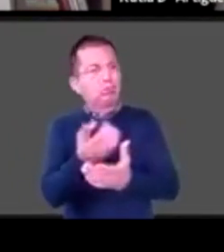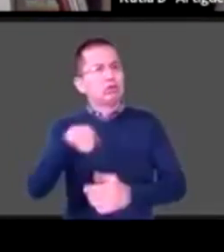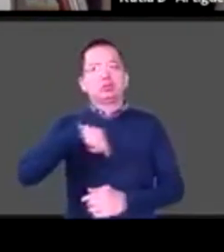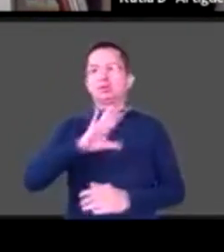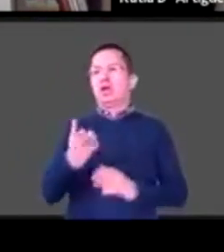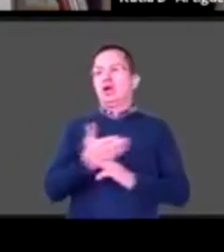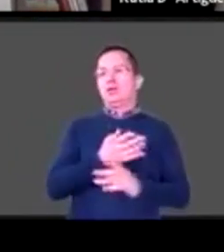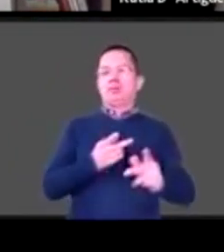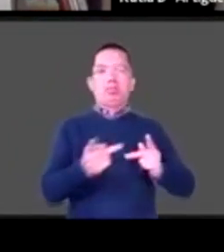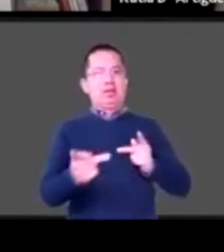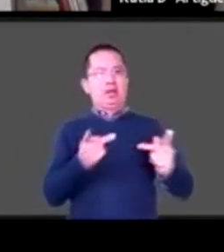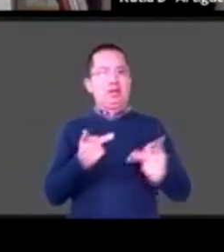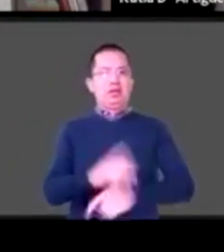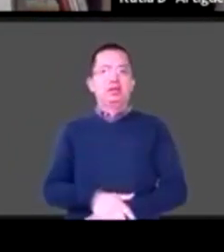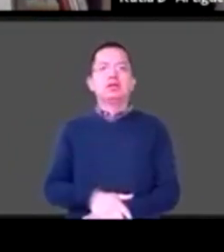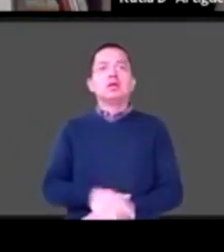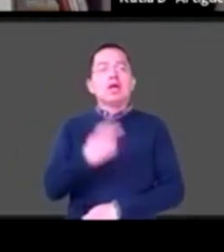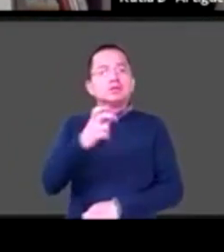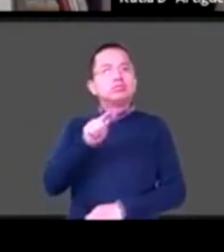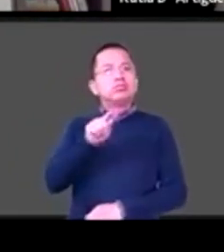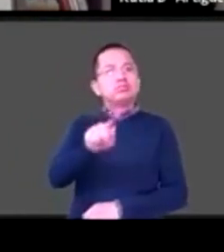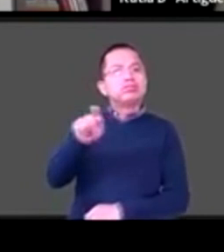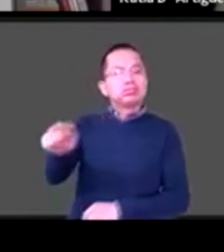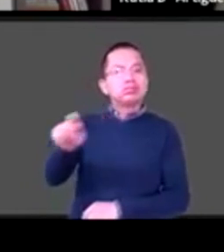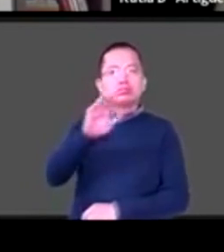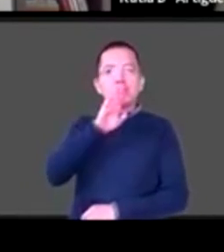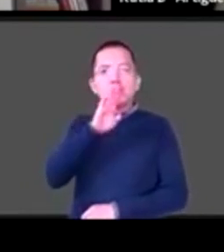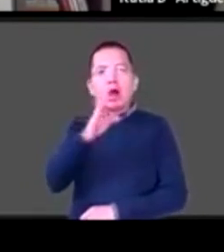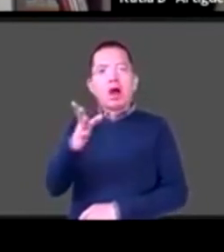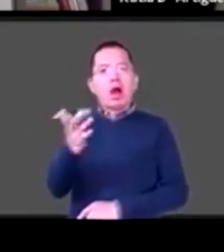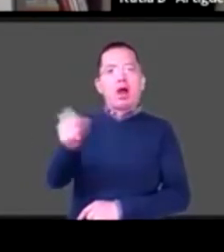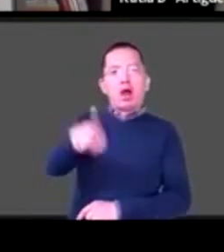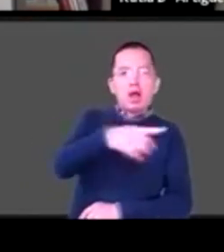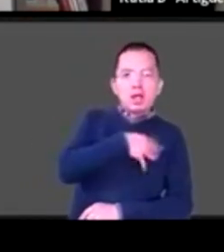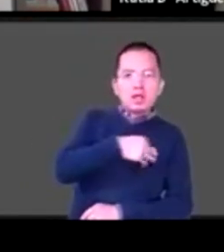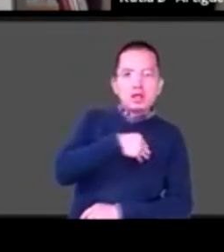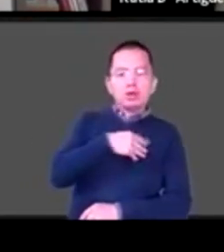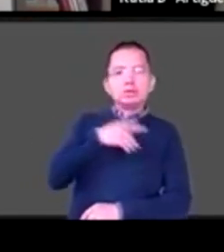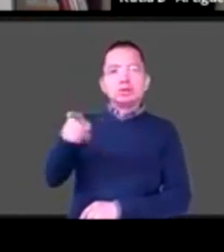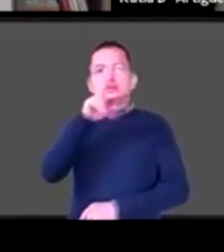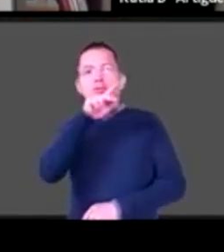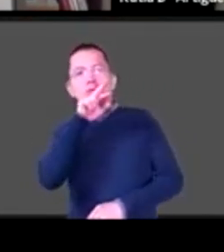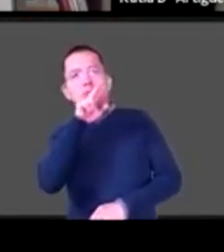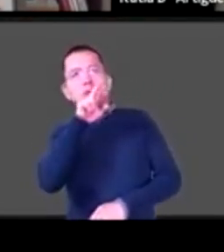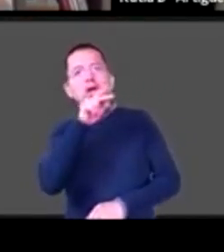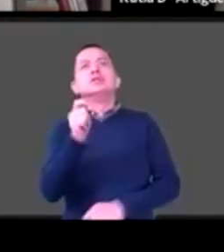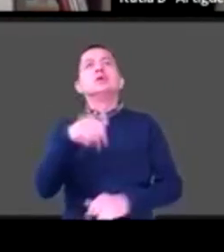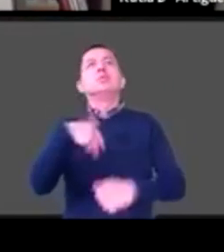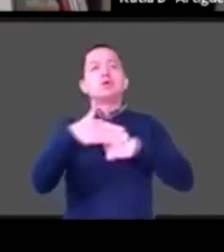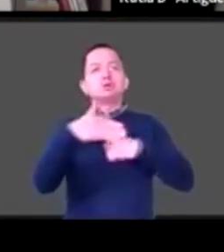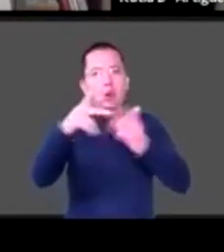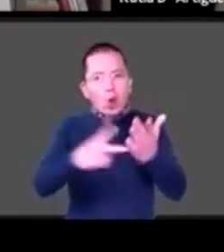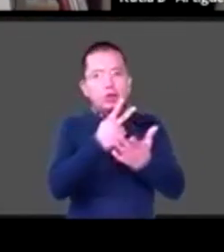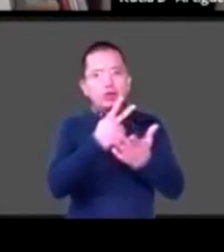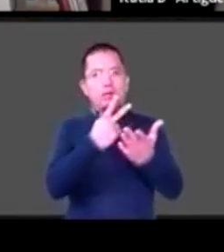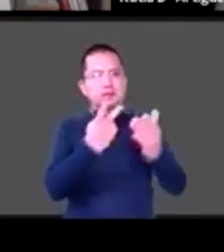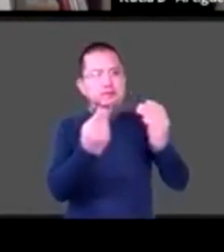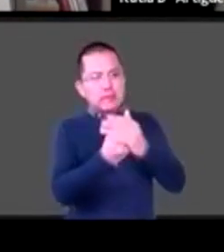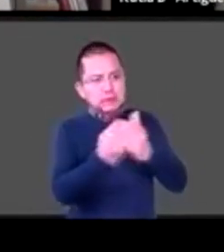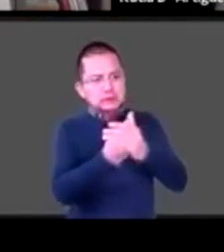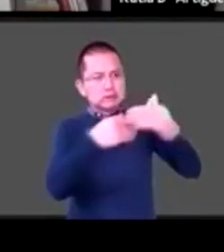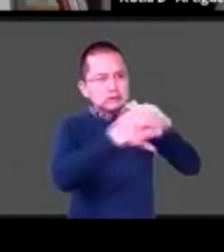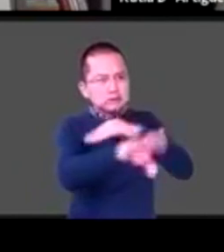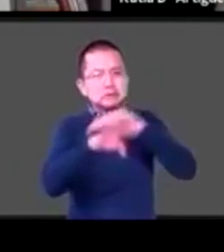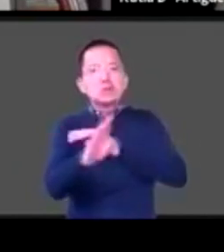madres de familia, ¿no? ¿Qué va a pasar ahora que regresemos a clases? ¿Qué va a pasar con los niños con discapacidad? ¿Cómo los vamos